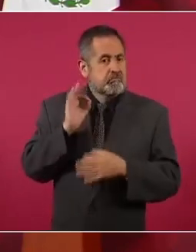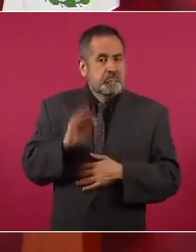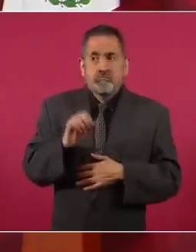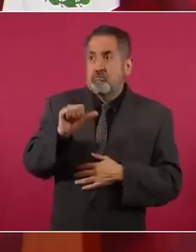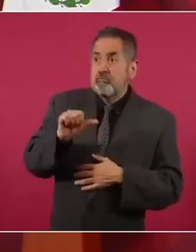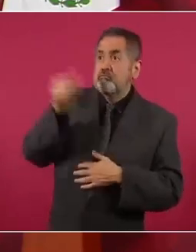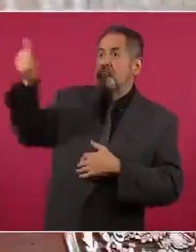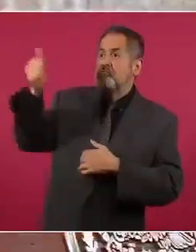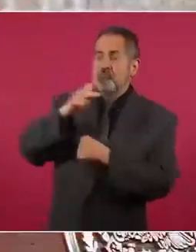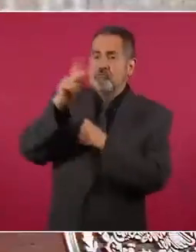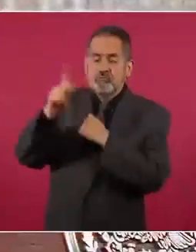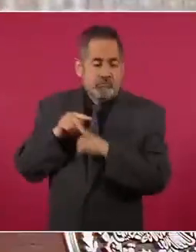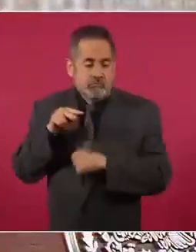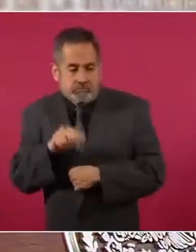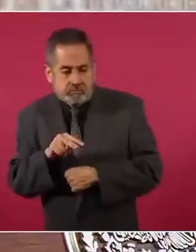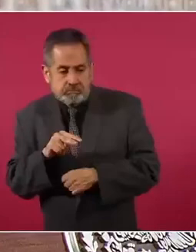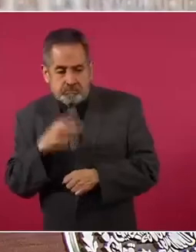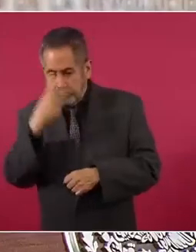inversión en el mundo.